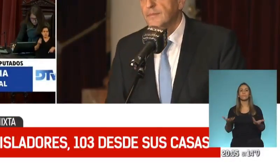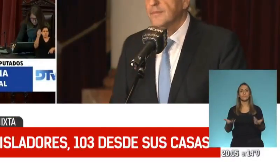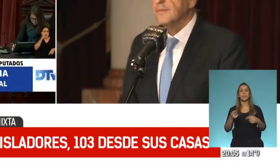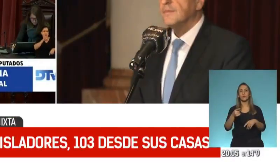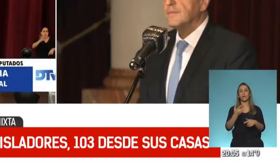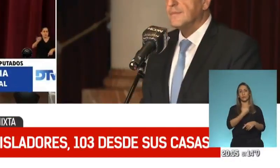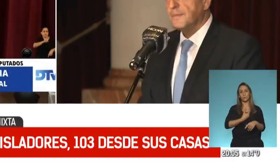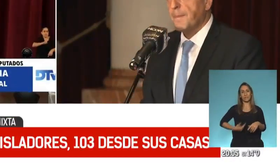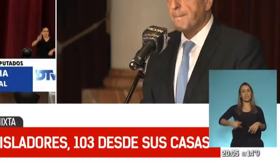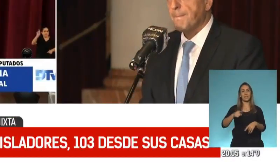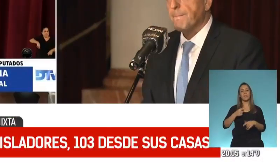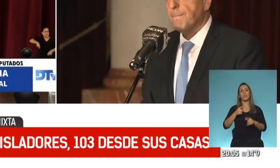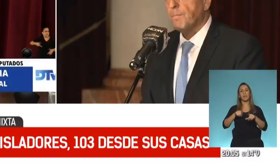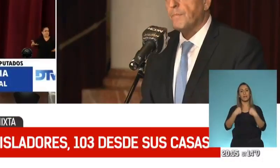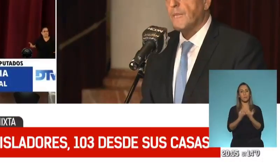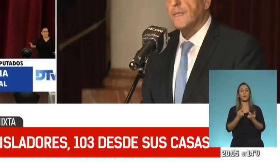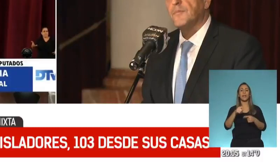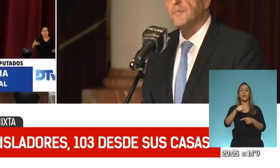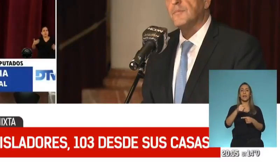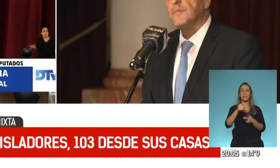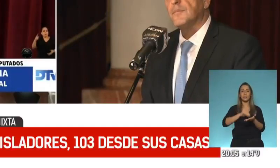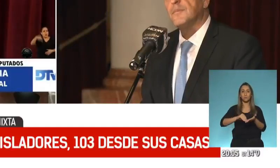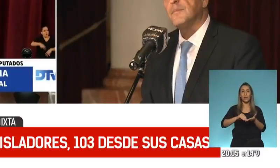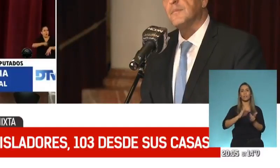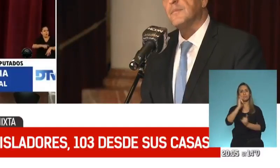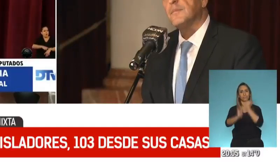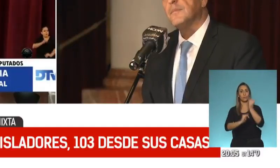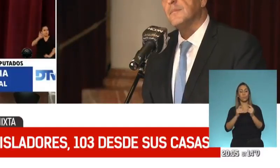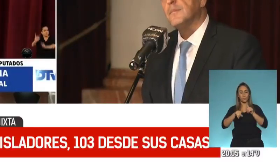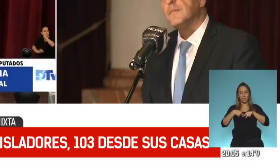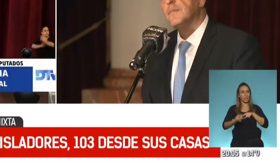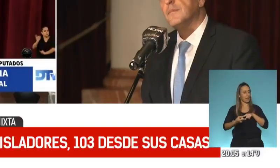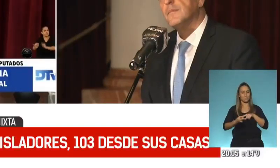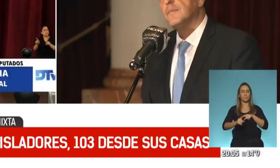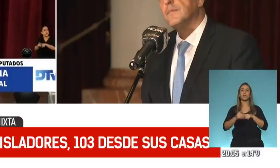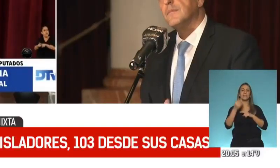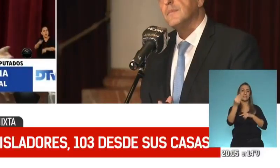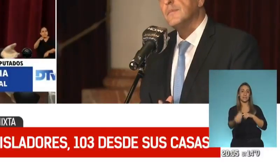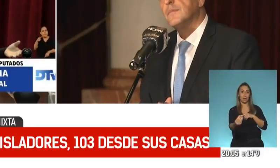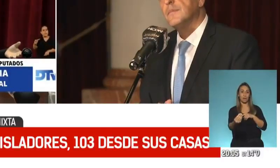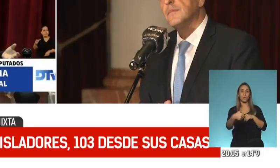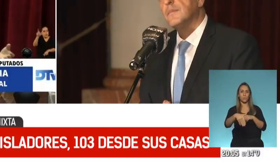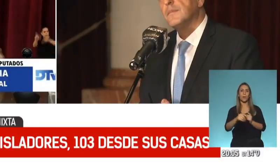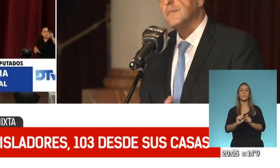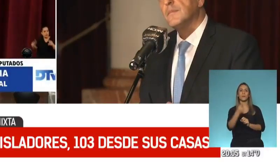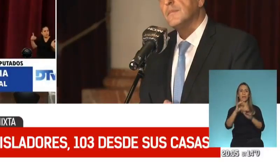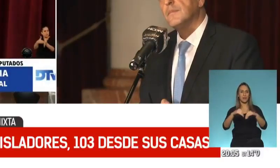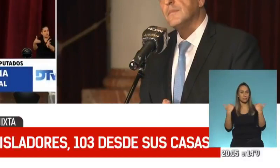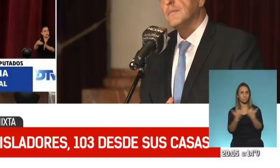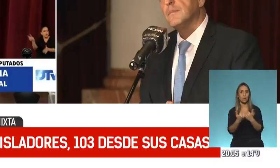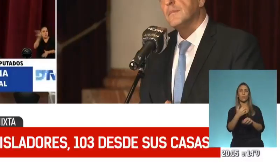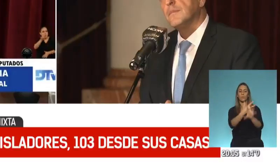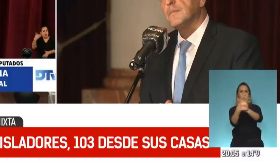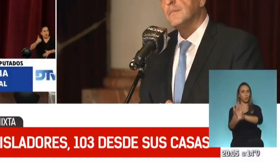presidente de la Cámara de Diputados, en este momento en vivo, explicando por qué no mañana, sino el sábado será la sesión virtual, la primera sesión virtual.